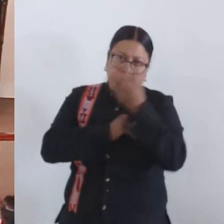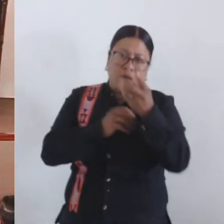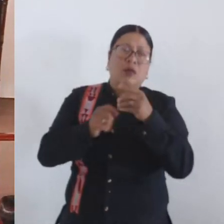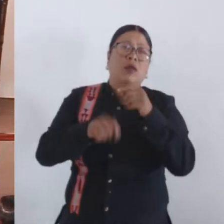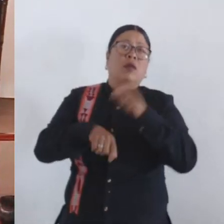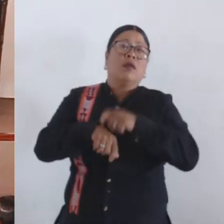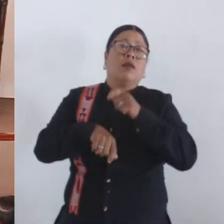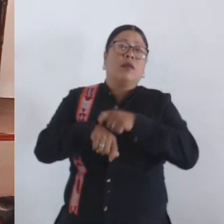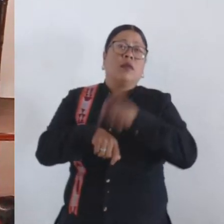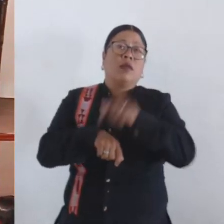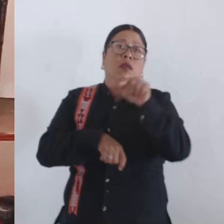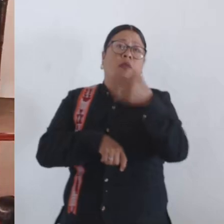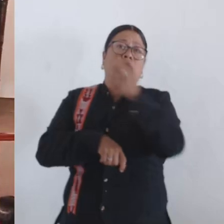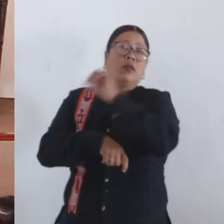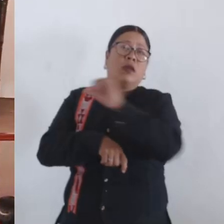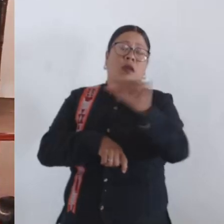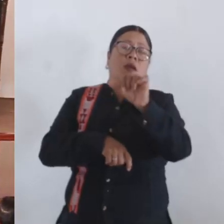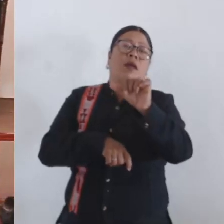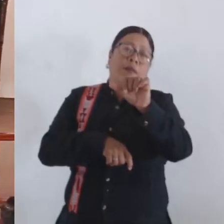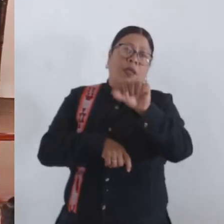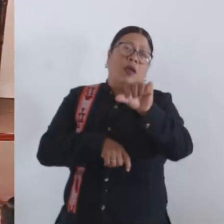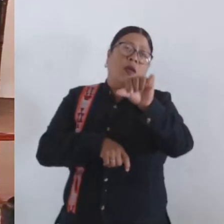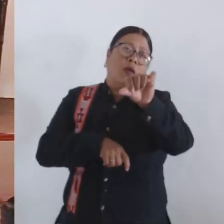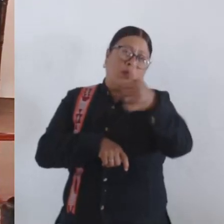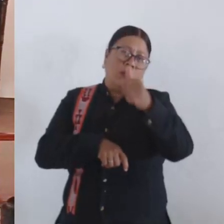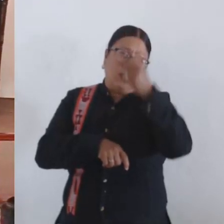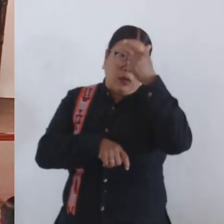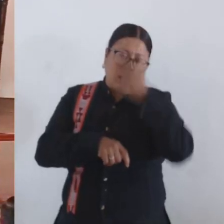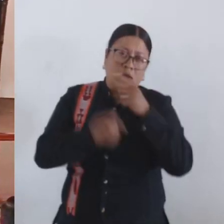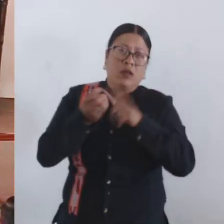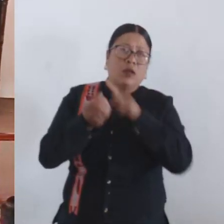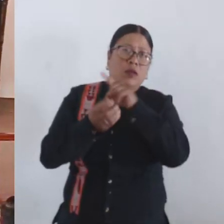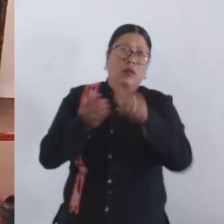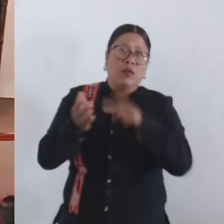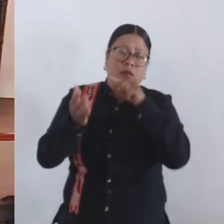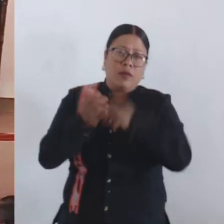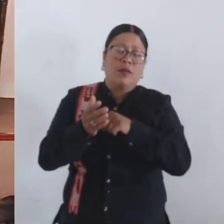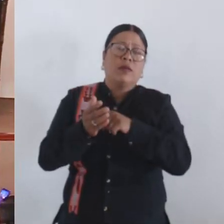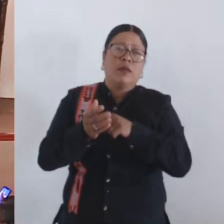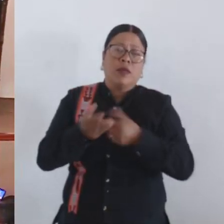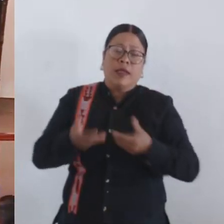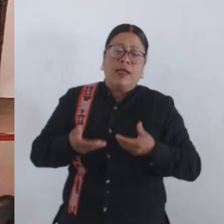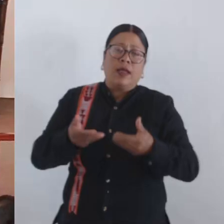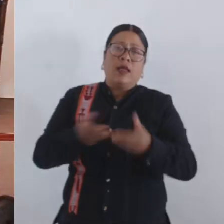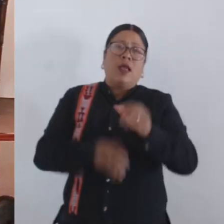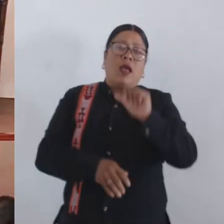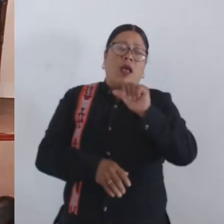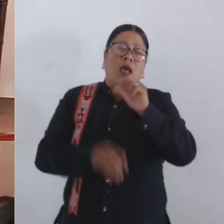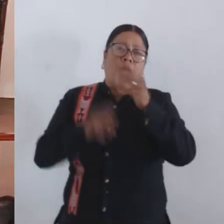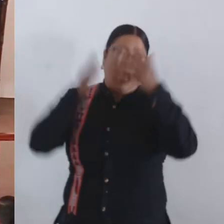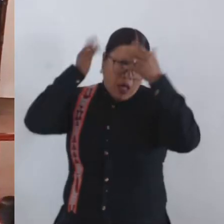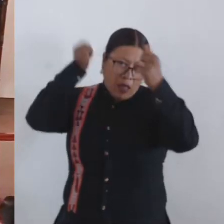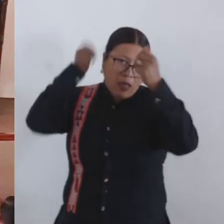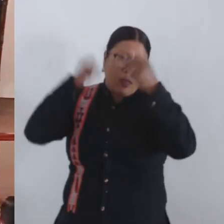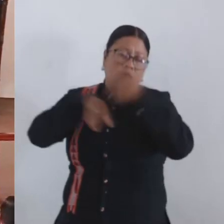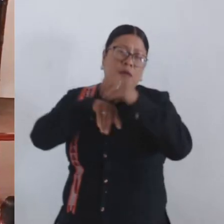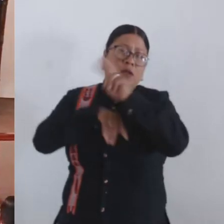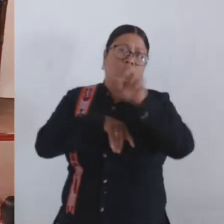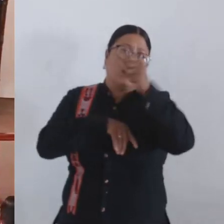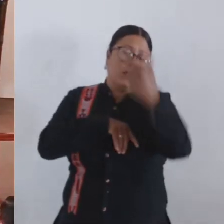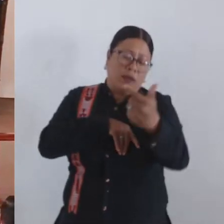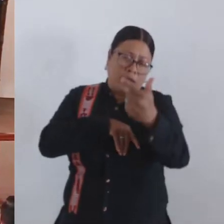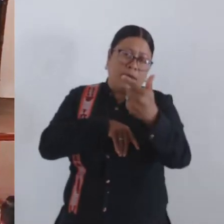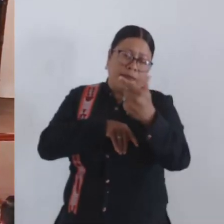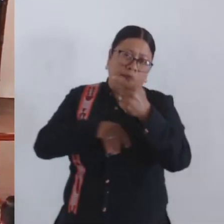con un horario de 12 a 23 horas, en las instalaciones del inmueble, ubicado en calle Ignacio Allende, número exterior 207,